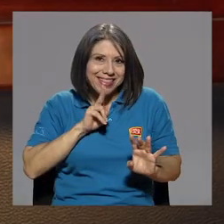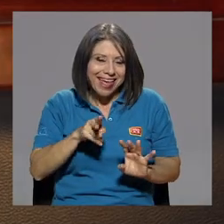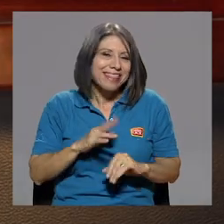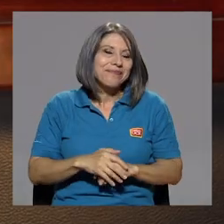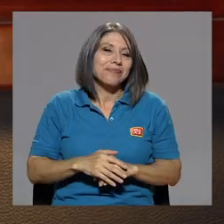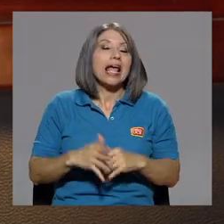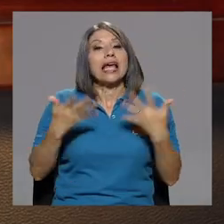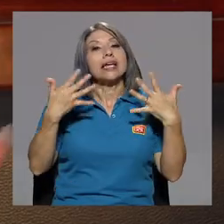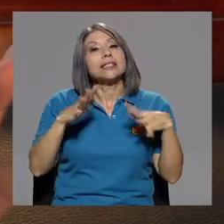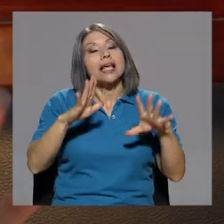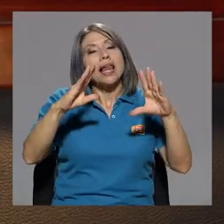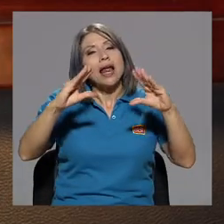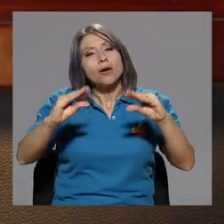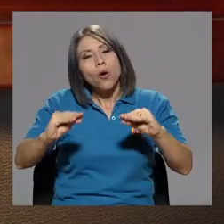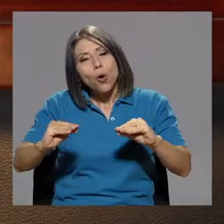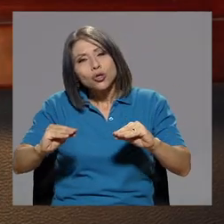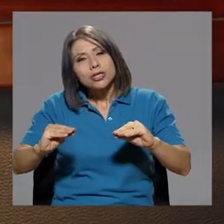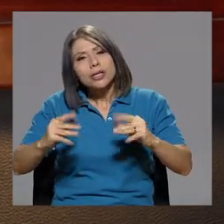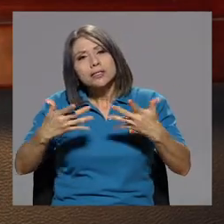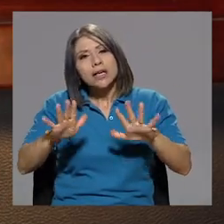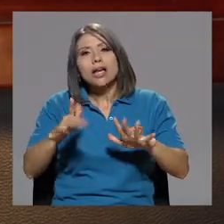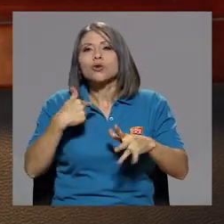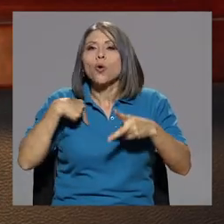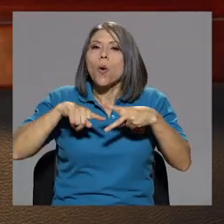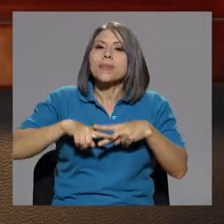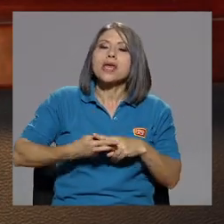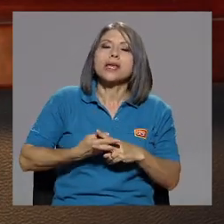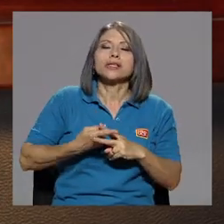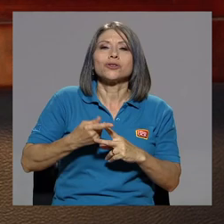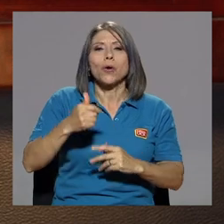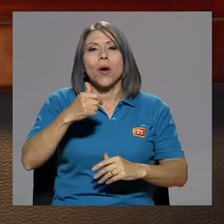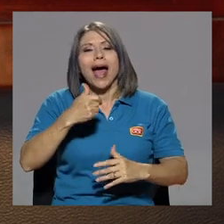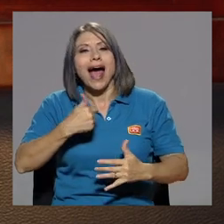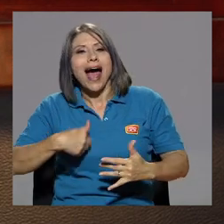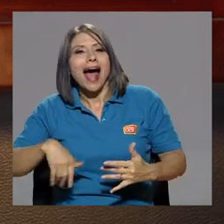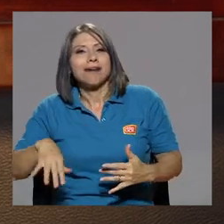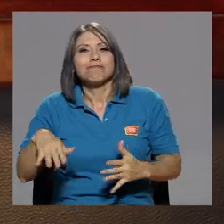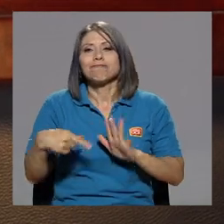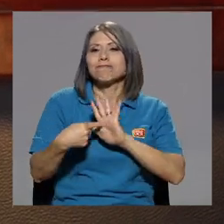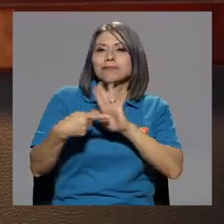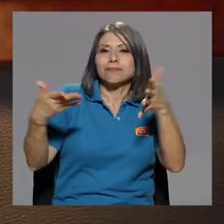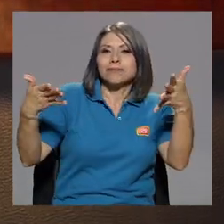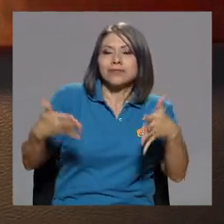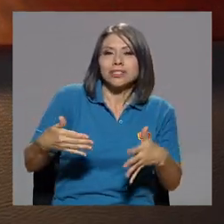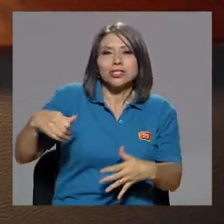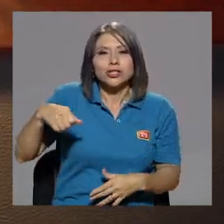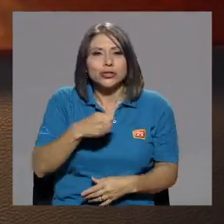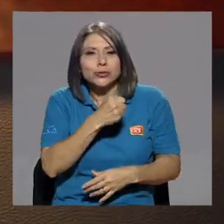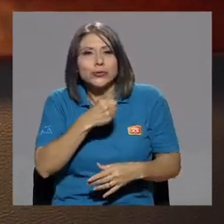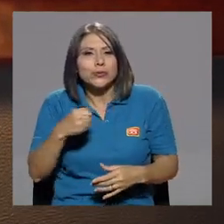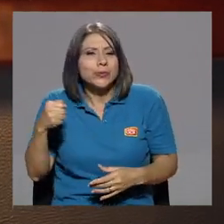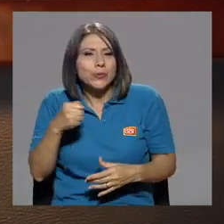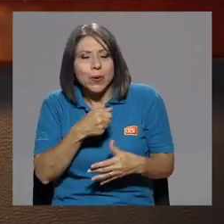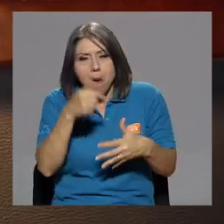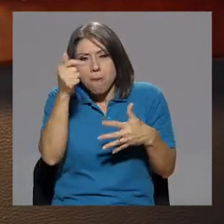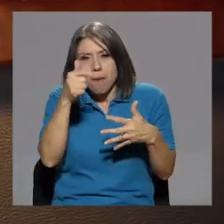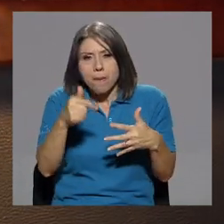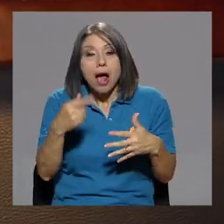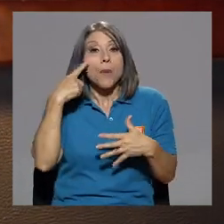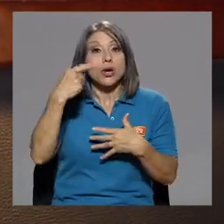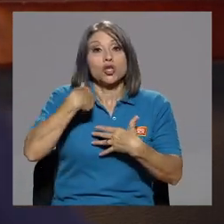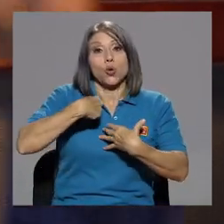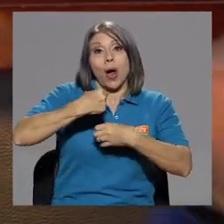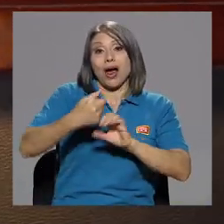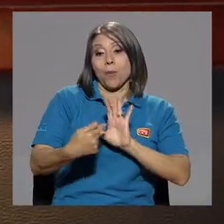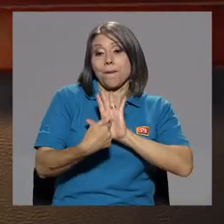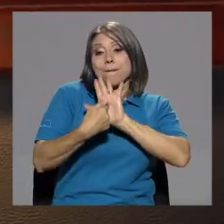ya en la noche, entonces ya yo comienzo a hacer el show, que es lo que voy a cantar, porque hago un show